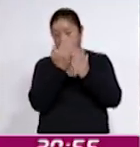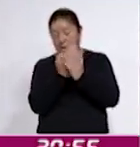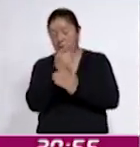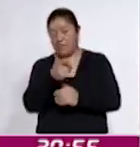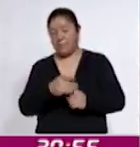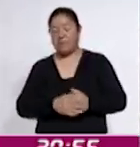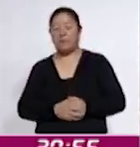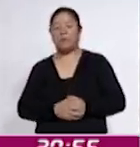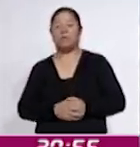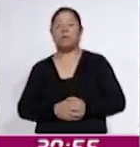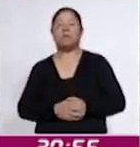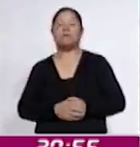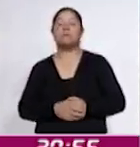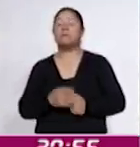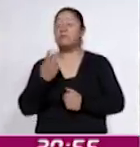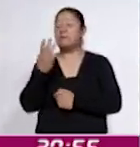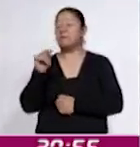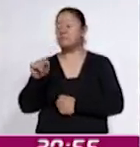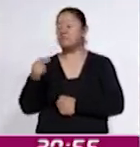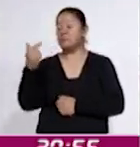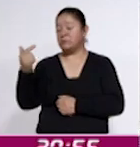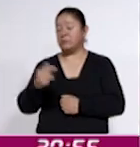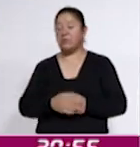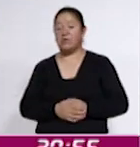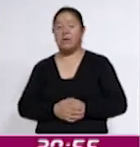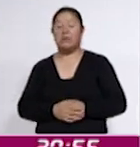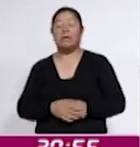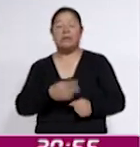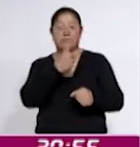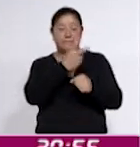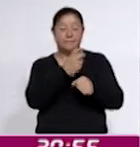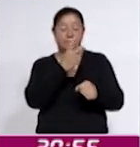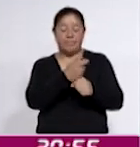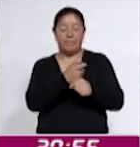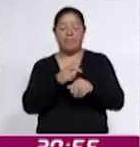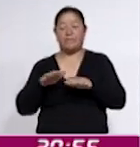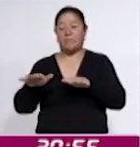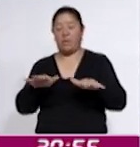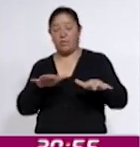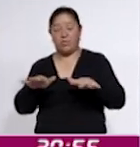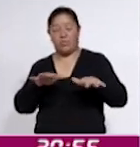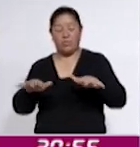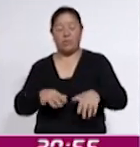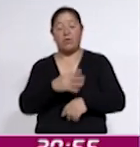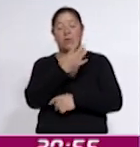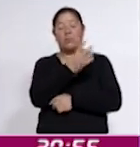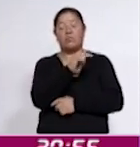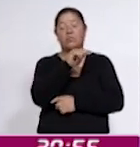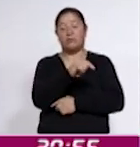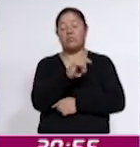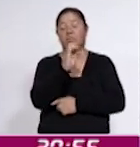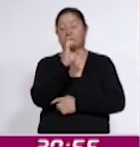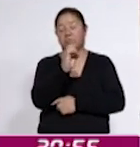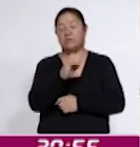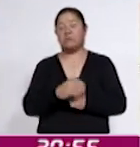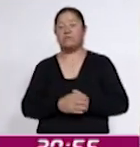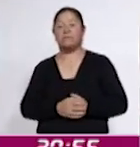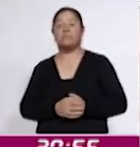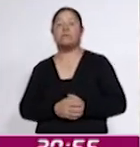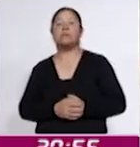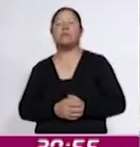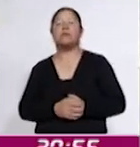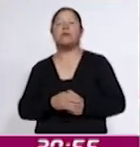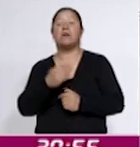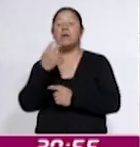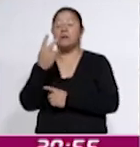de Ciudad Hidalgo, con magnitud de 3.7, mientras que el segundo movimiento de magnitud 4.0 se suscitó a las 2.12 horas a